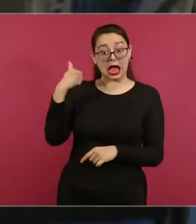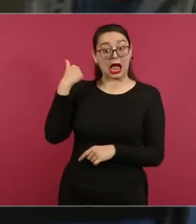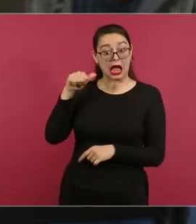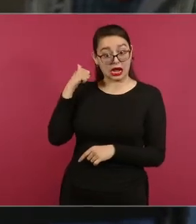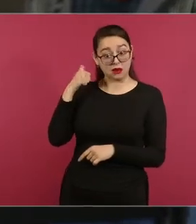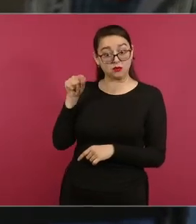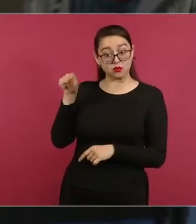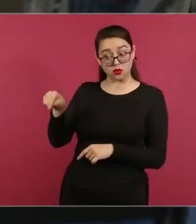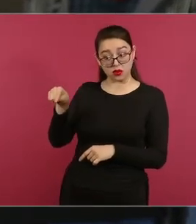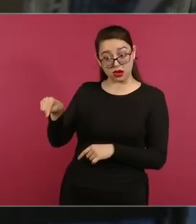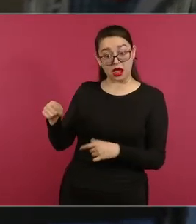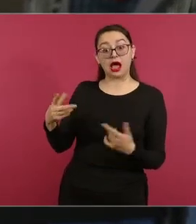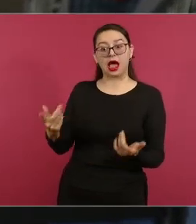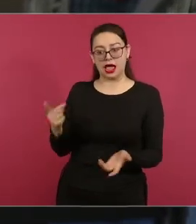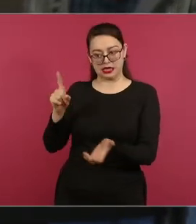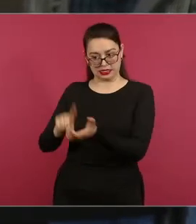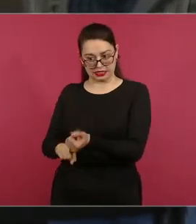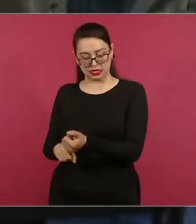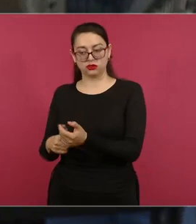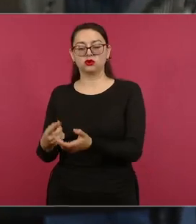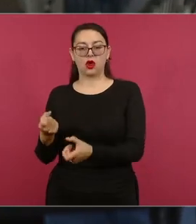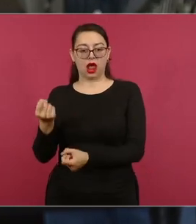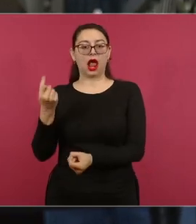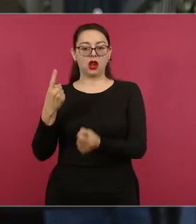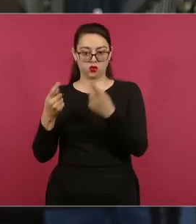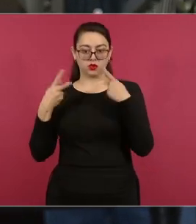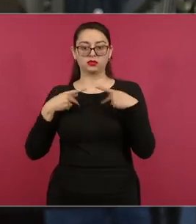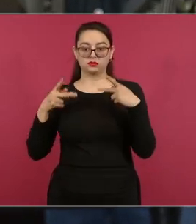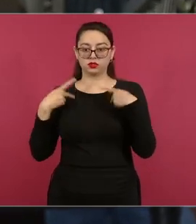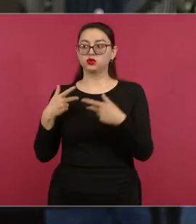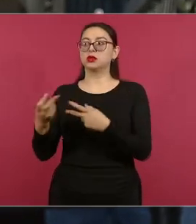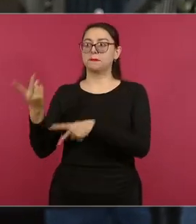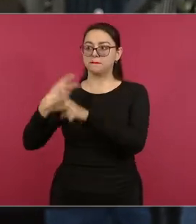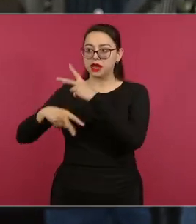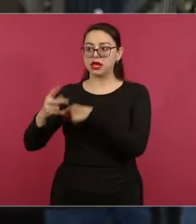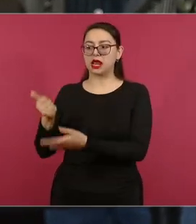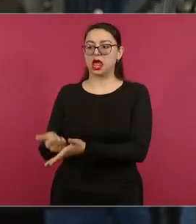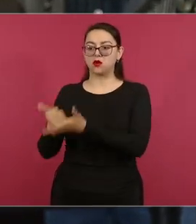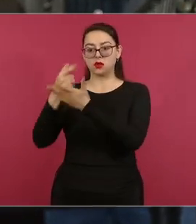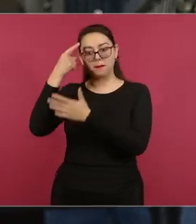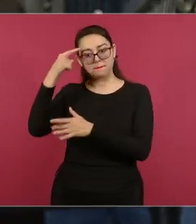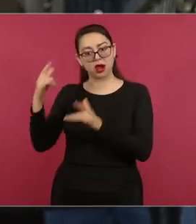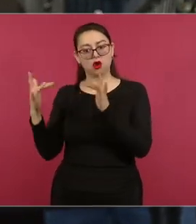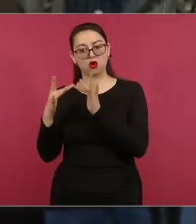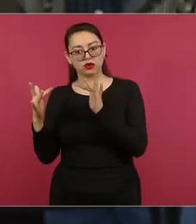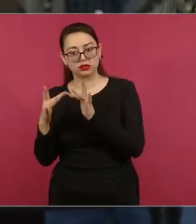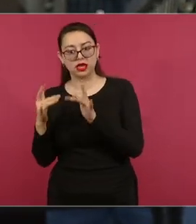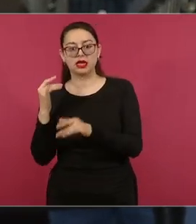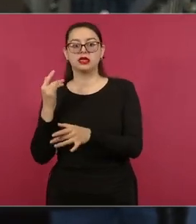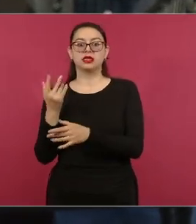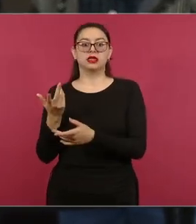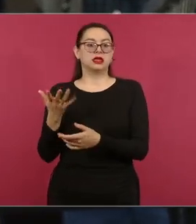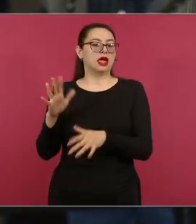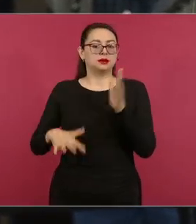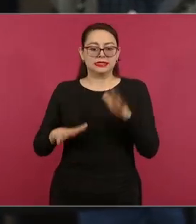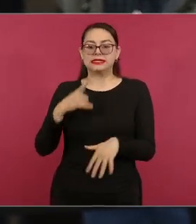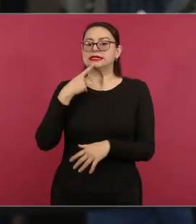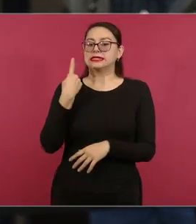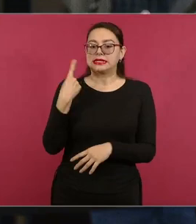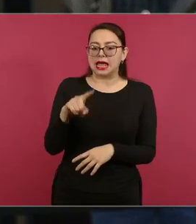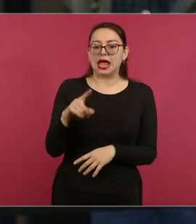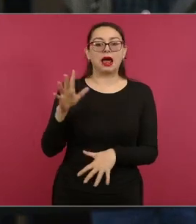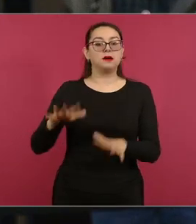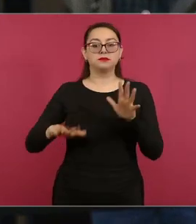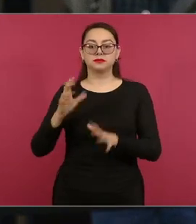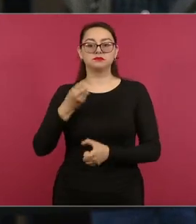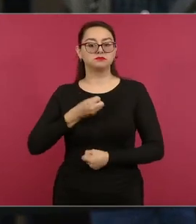llega a tener internet se ha comunicado con la estación para dar algunos puntos o quejas, porque si